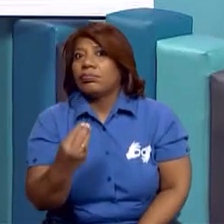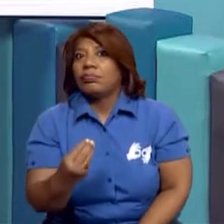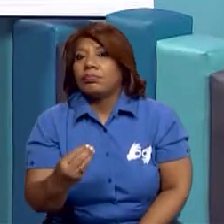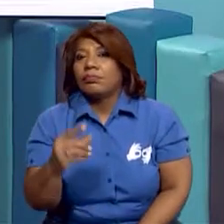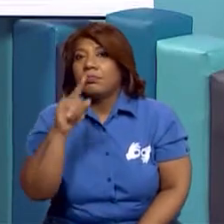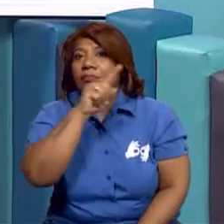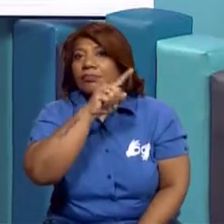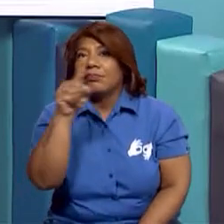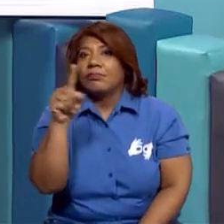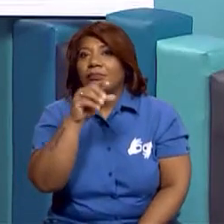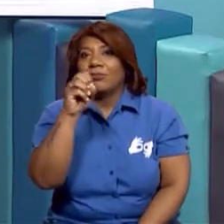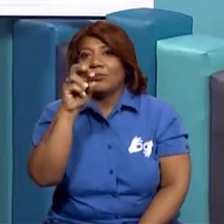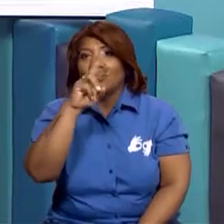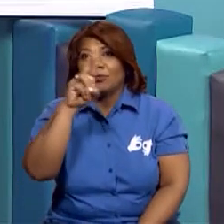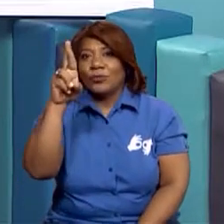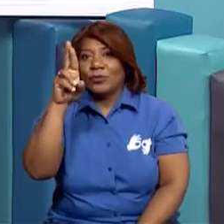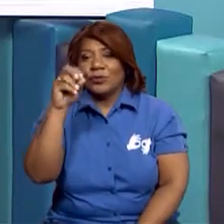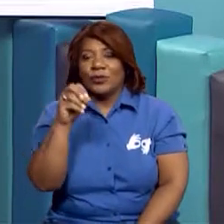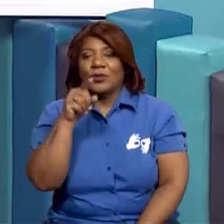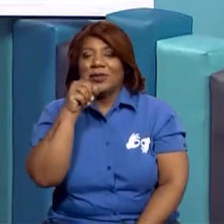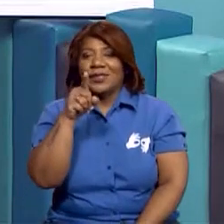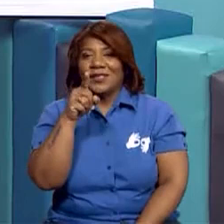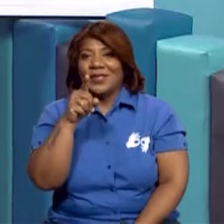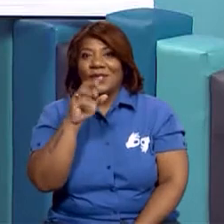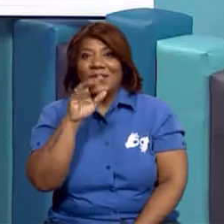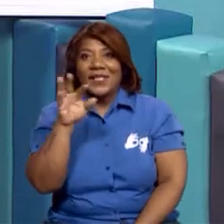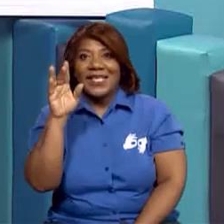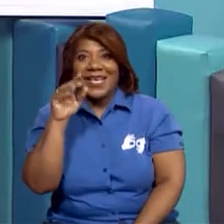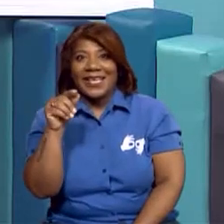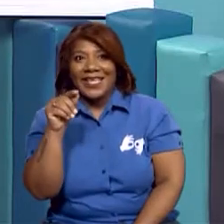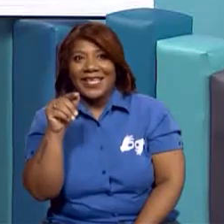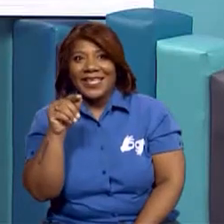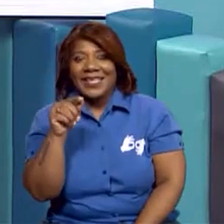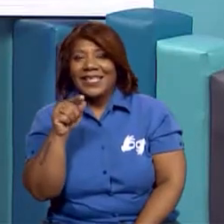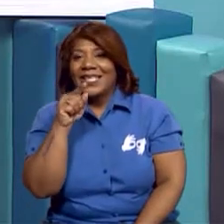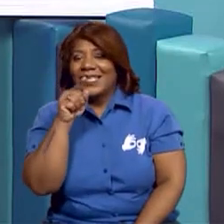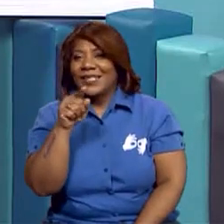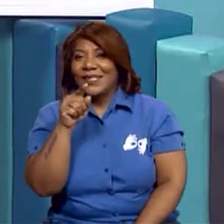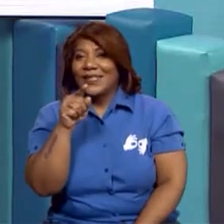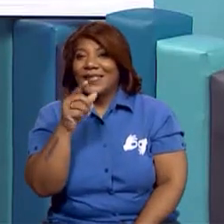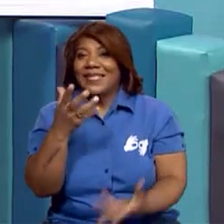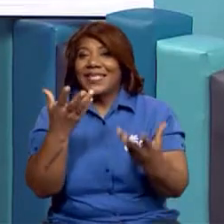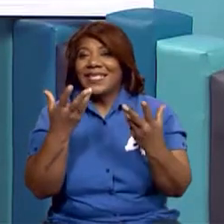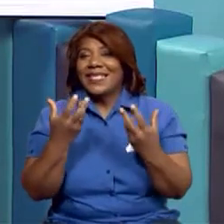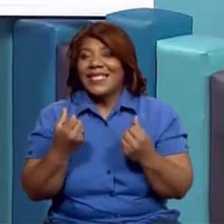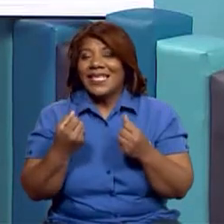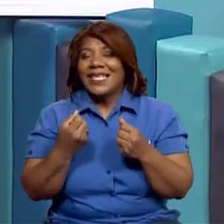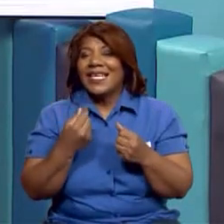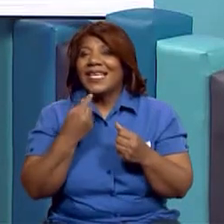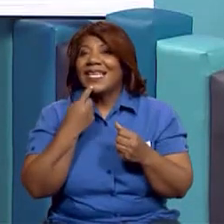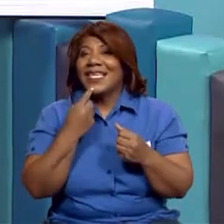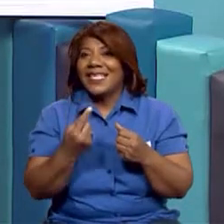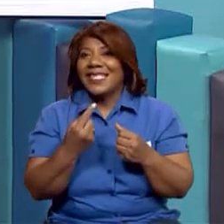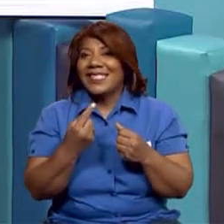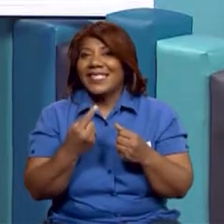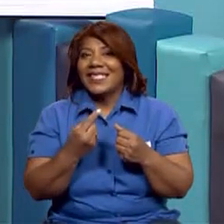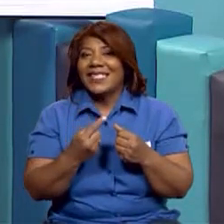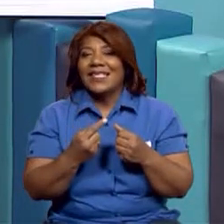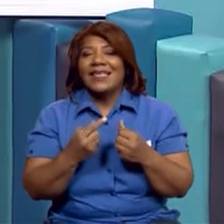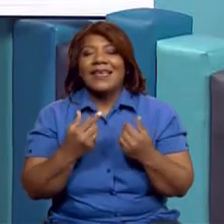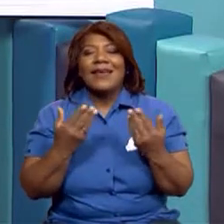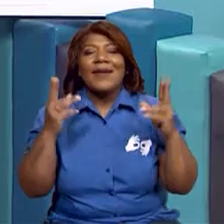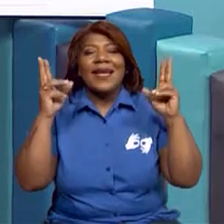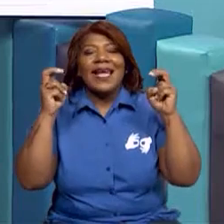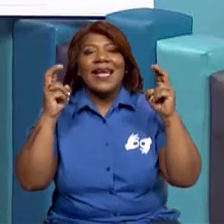ubicar y colocar la letra que corresponde. Quiero que adivines qué dice allí. ¿A qué se